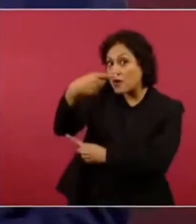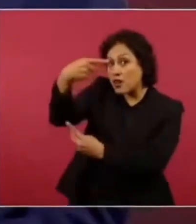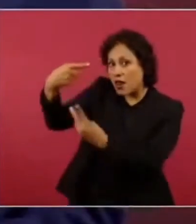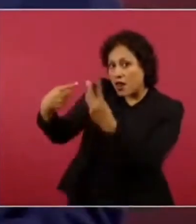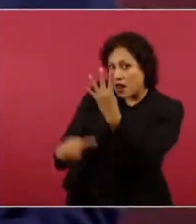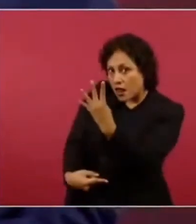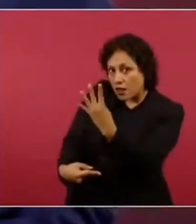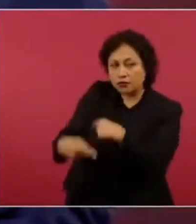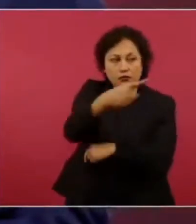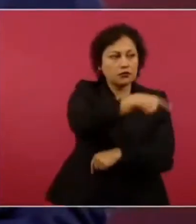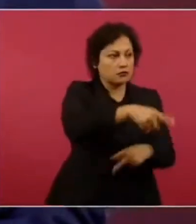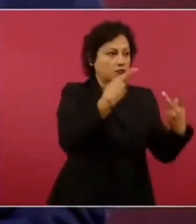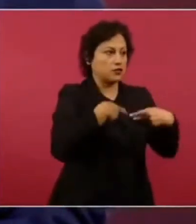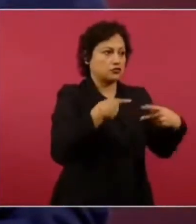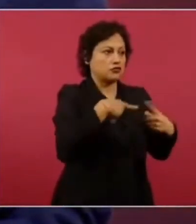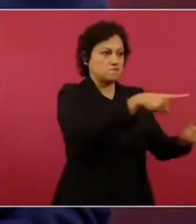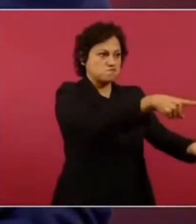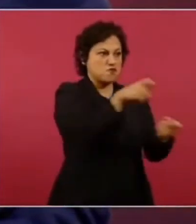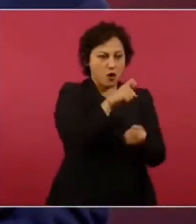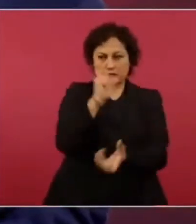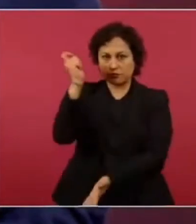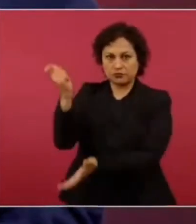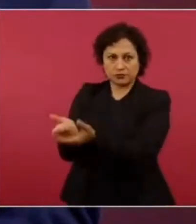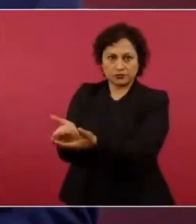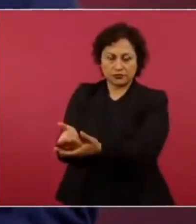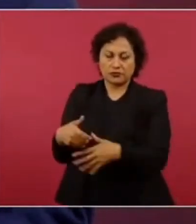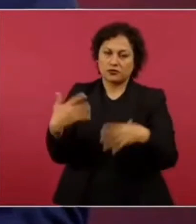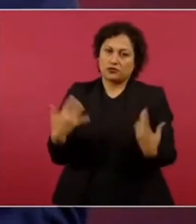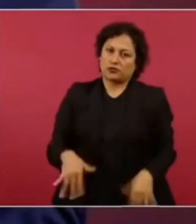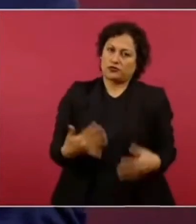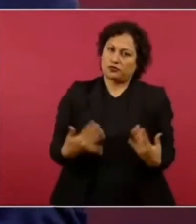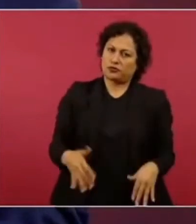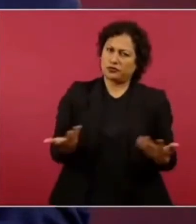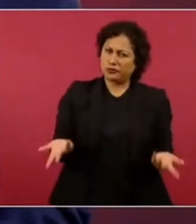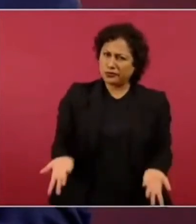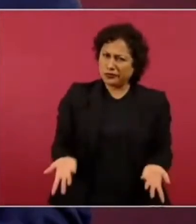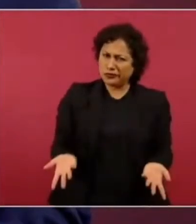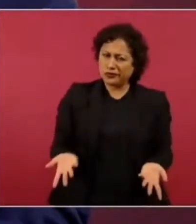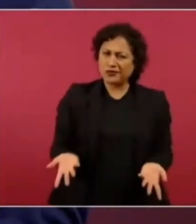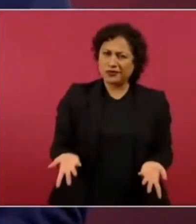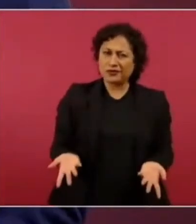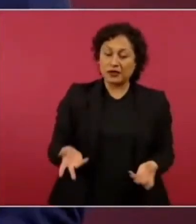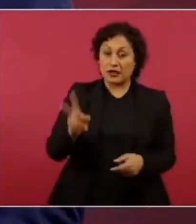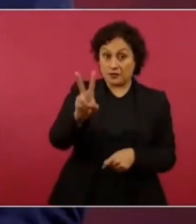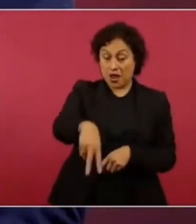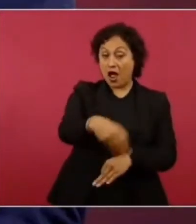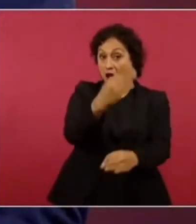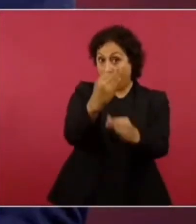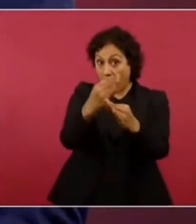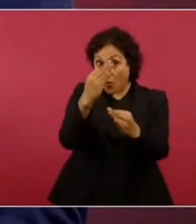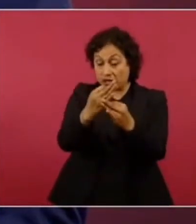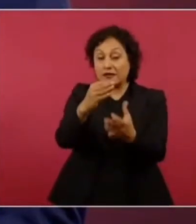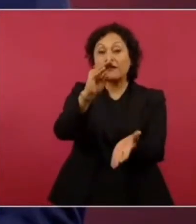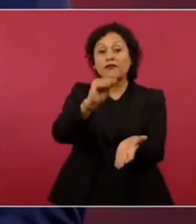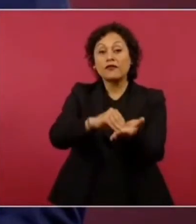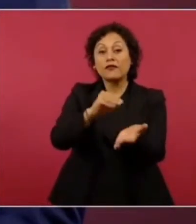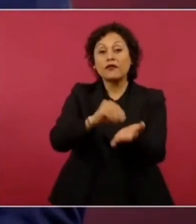todavía es admirado claro por los que